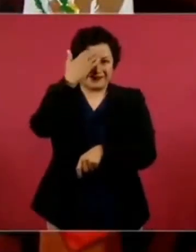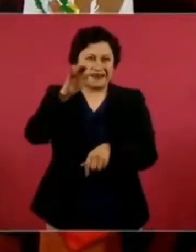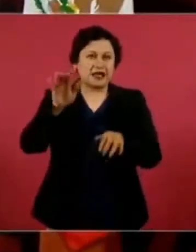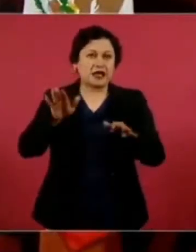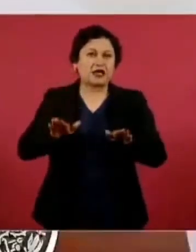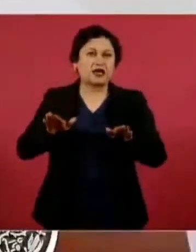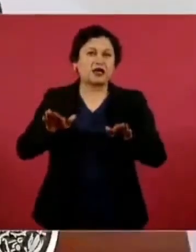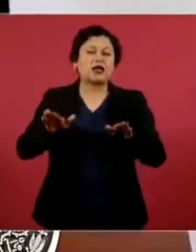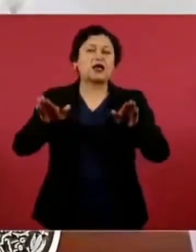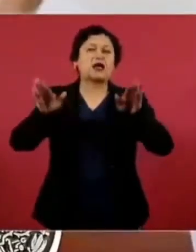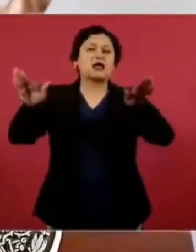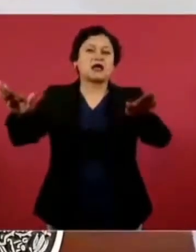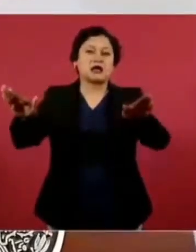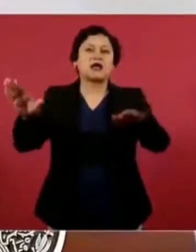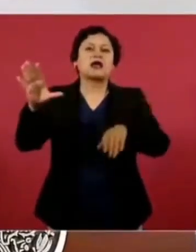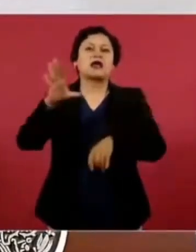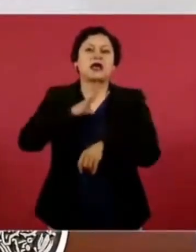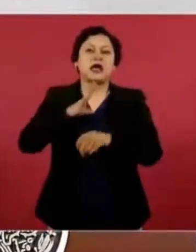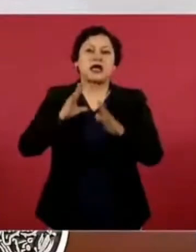y tiene vidrios,